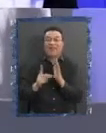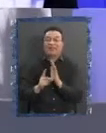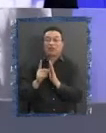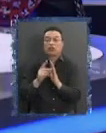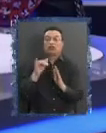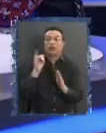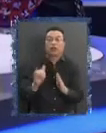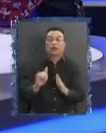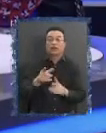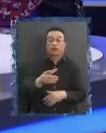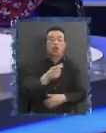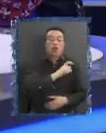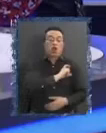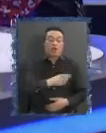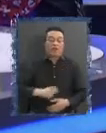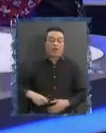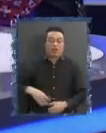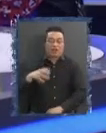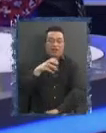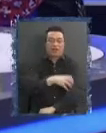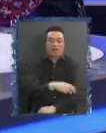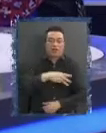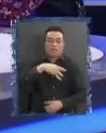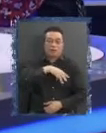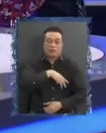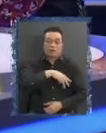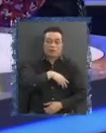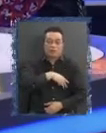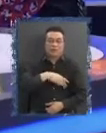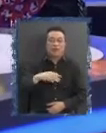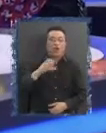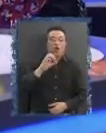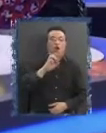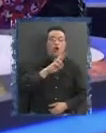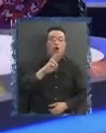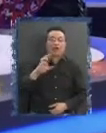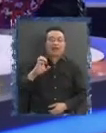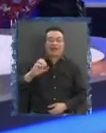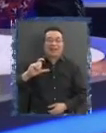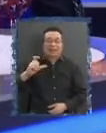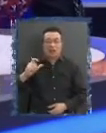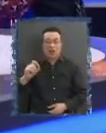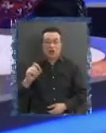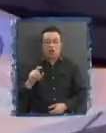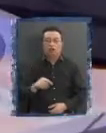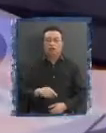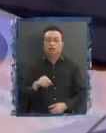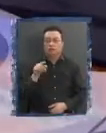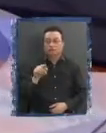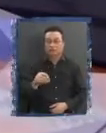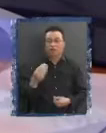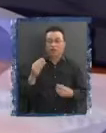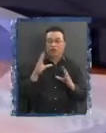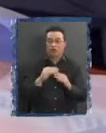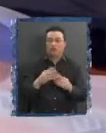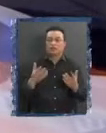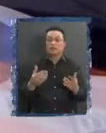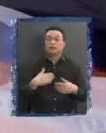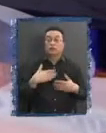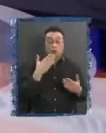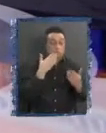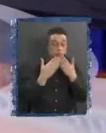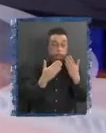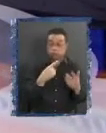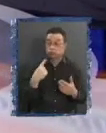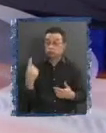Porque Metropolitana, el gobernador Claudio Orrego. Muy buenas noches. Gobernador, que vamos hablar justo lo contrario,